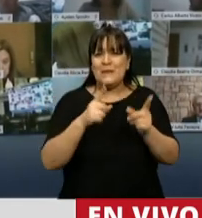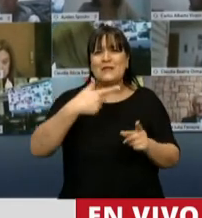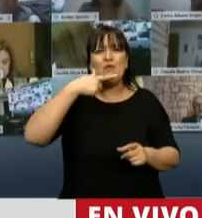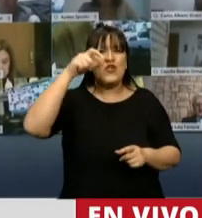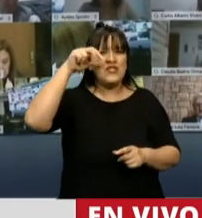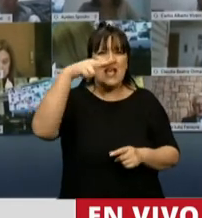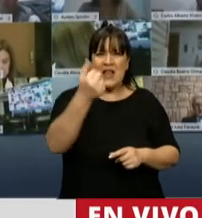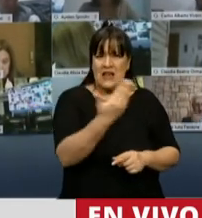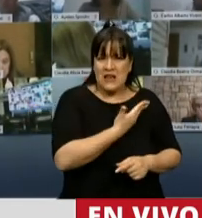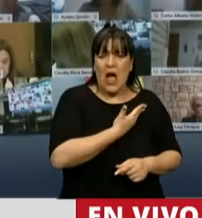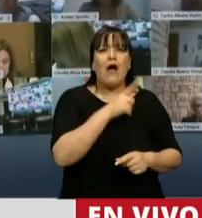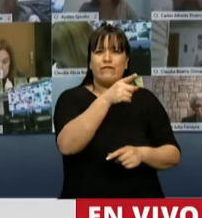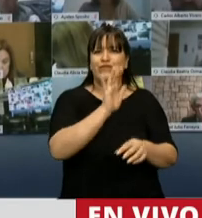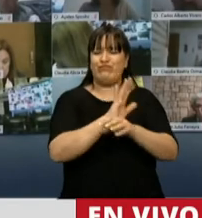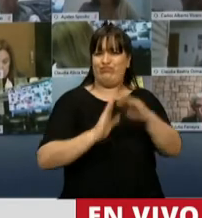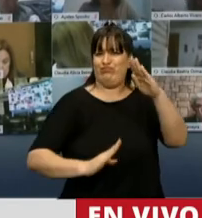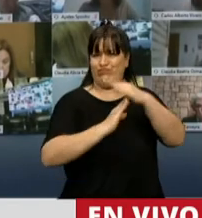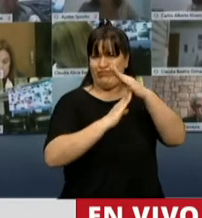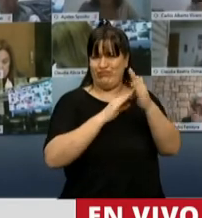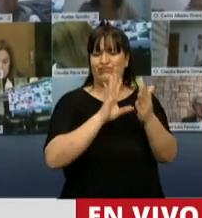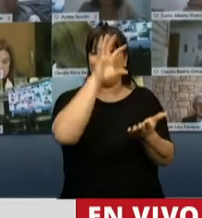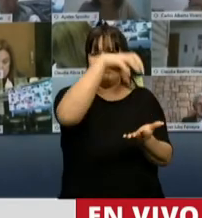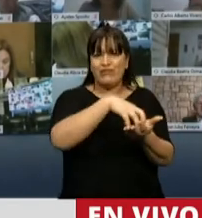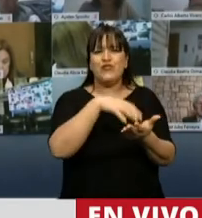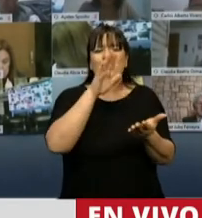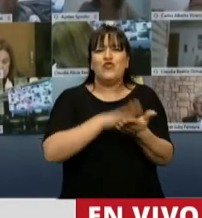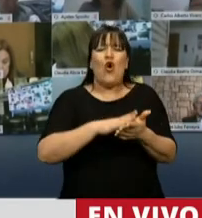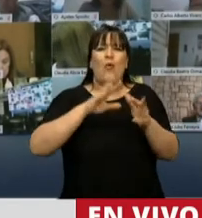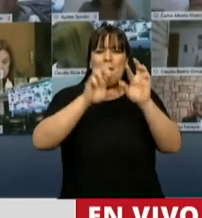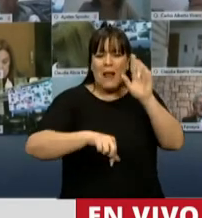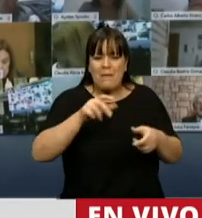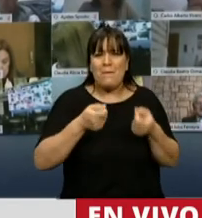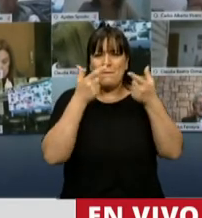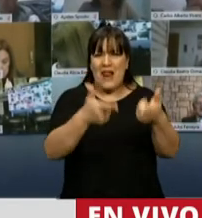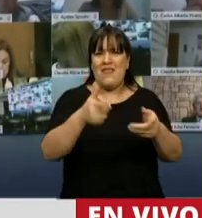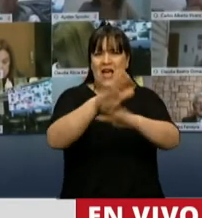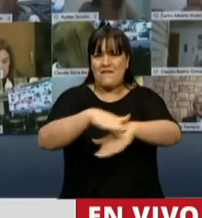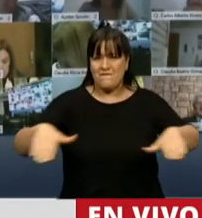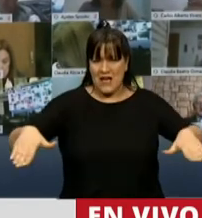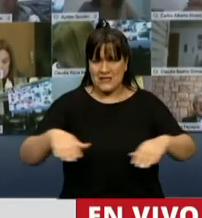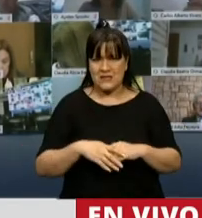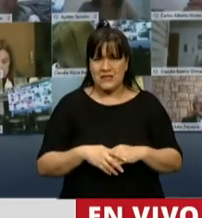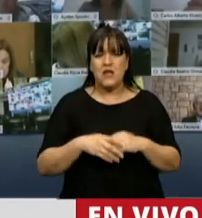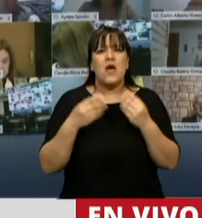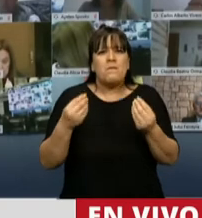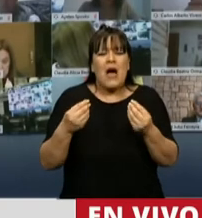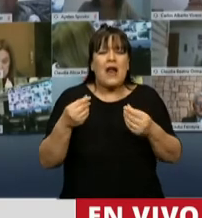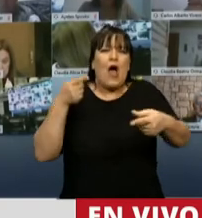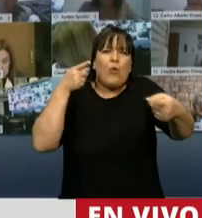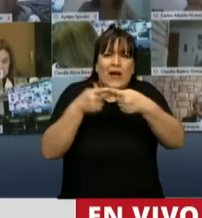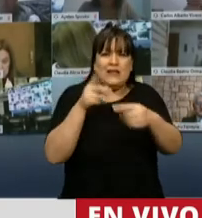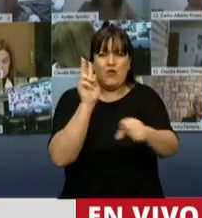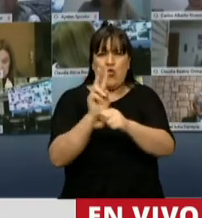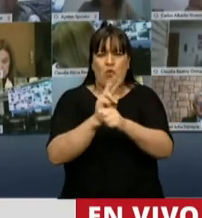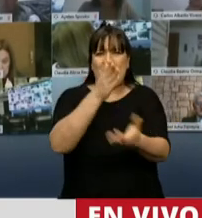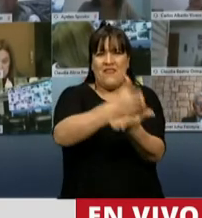como política rectora en todo lo que hace a la política de infancia para vigorizar este sistema de protección de derechos